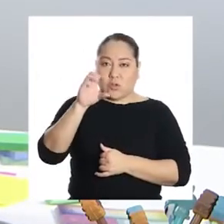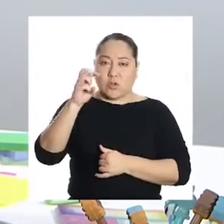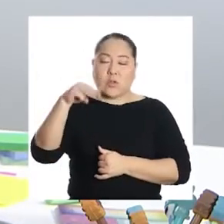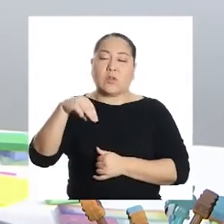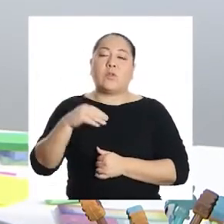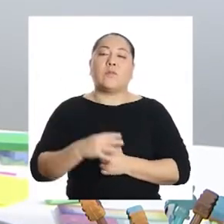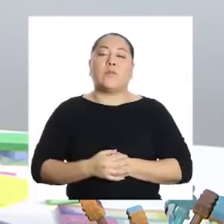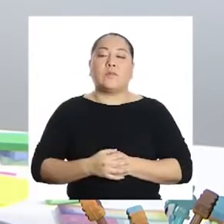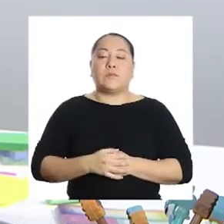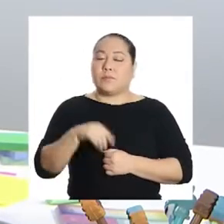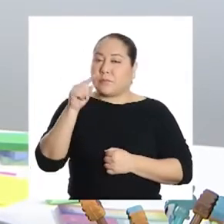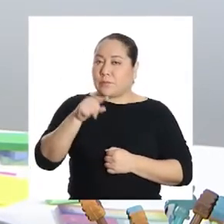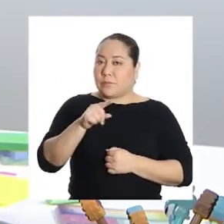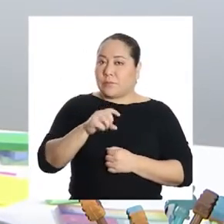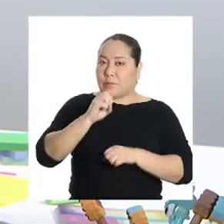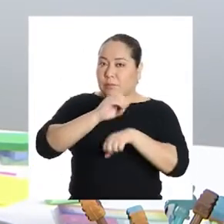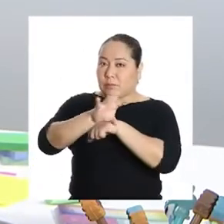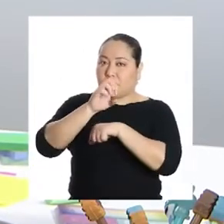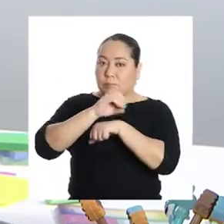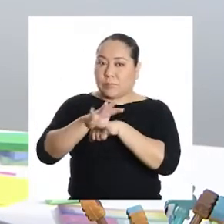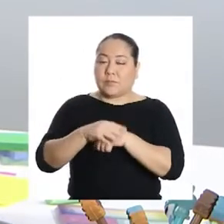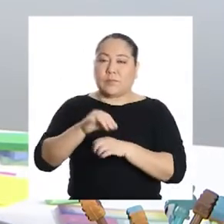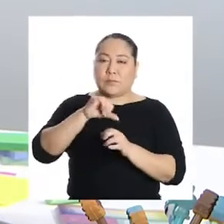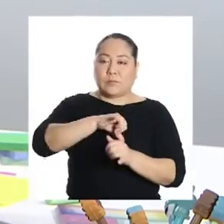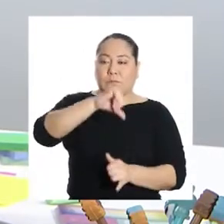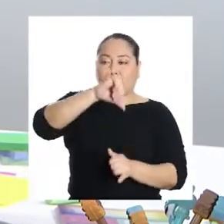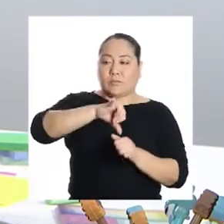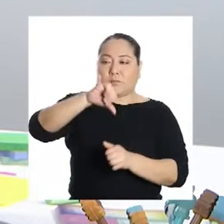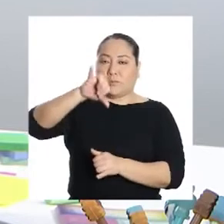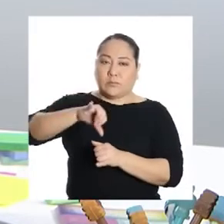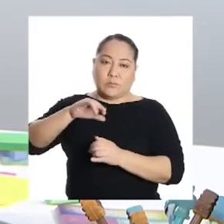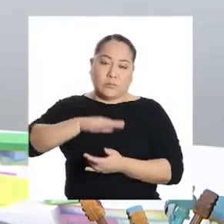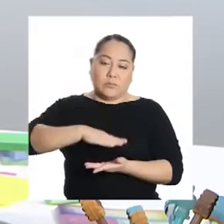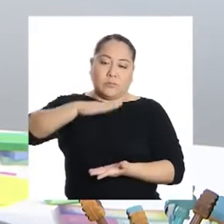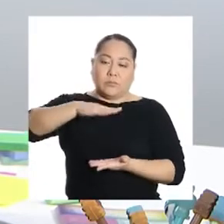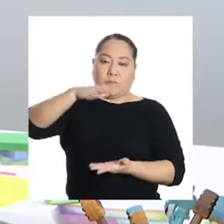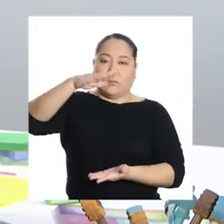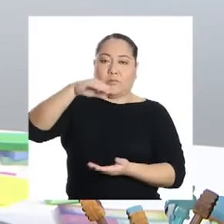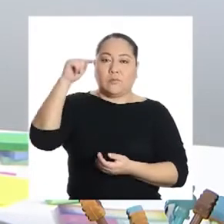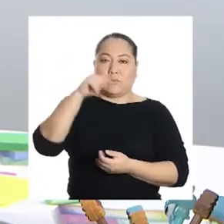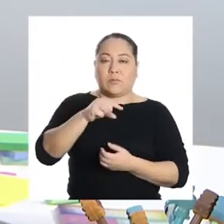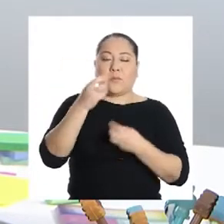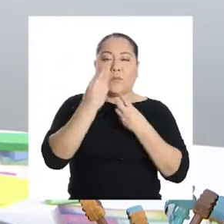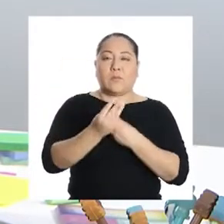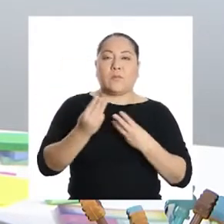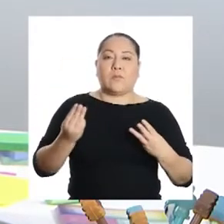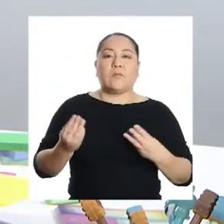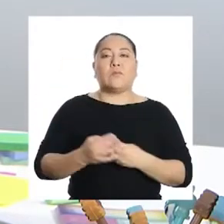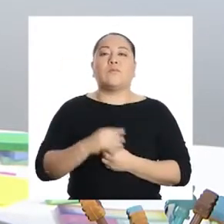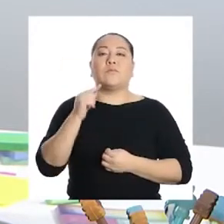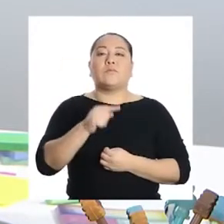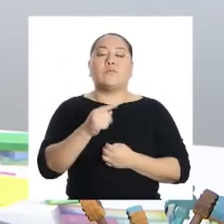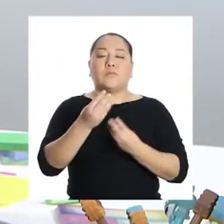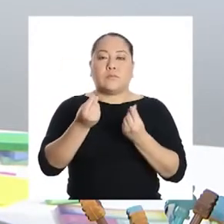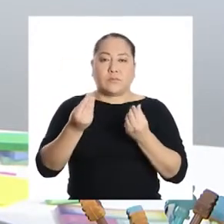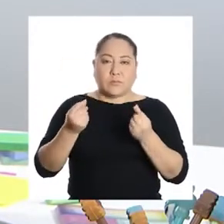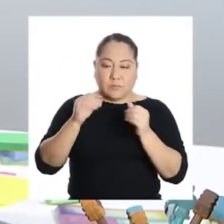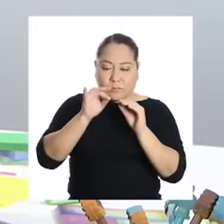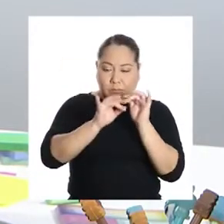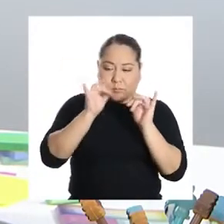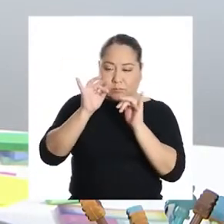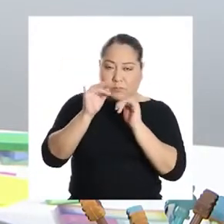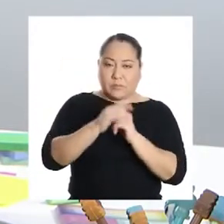18 centímetros, se recomiendan las siguientes alturas de los materiales